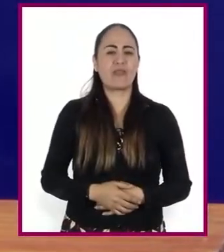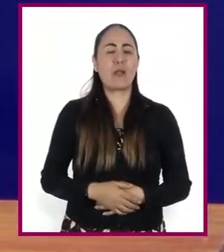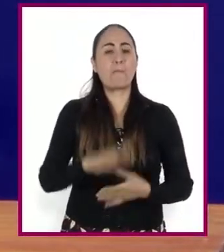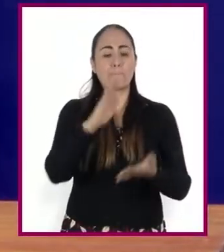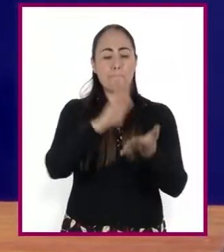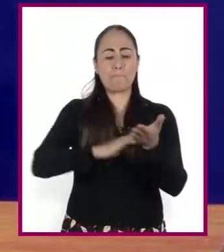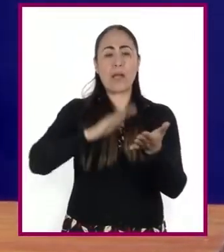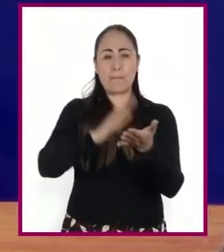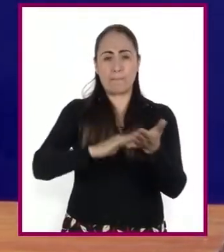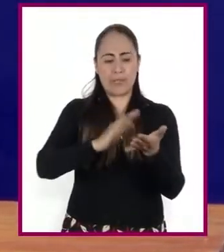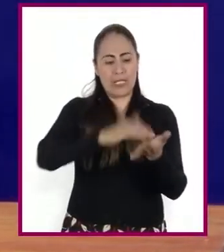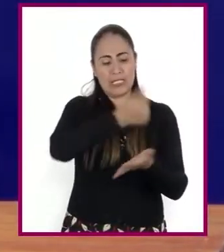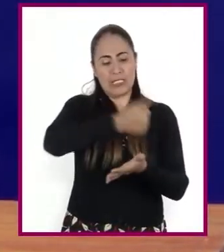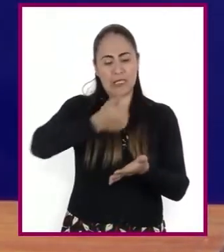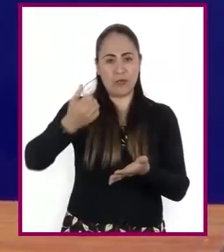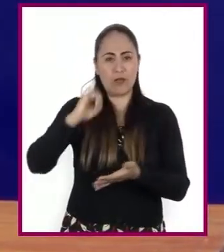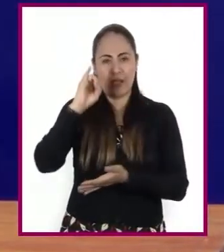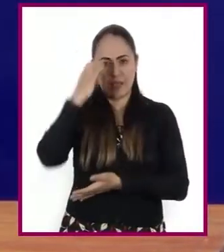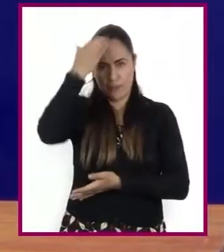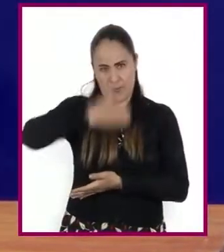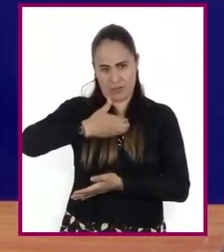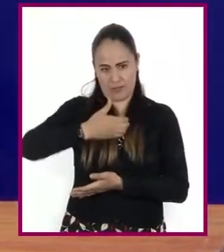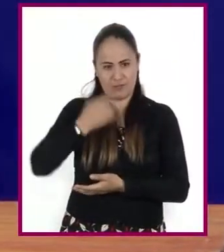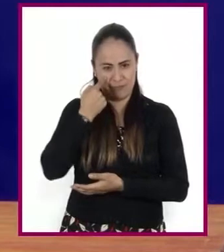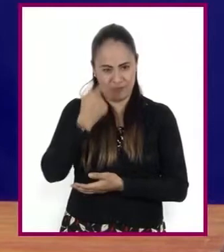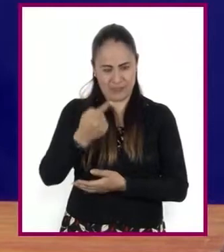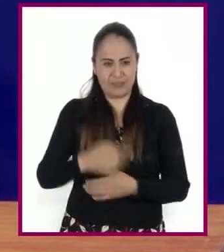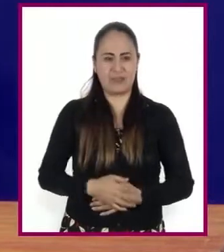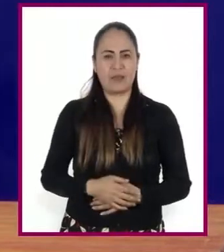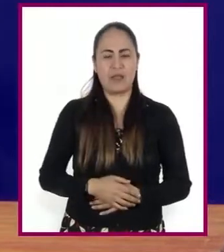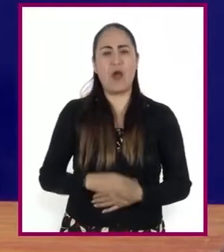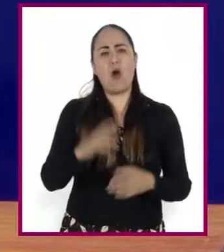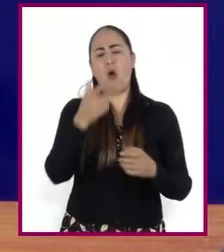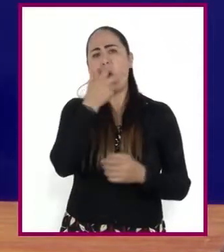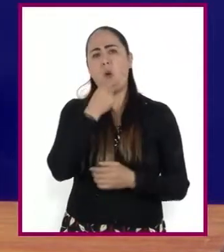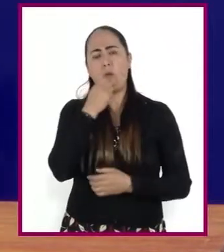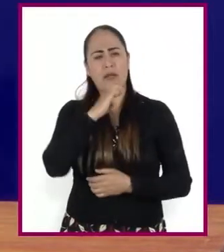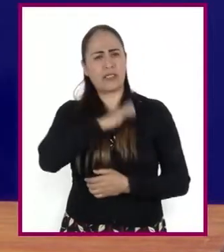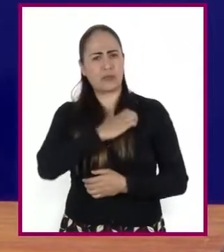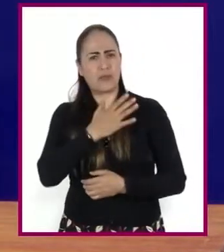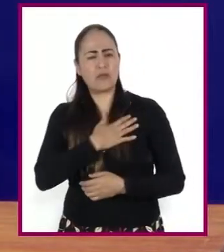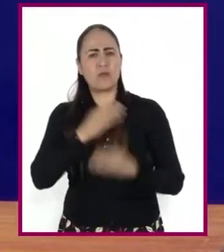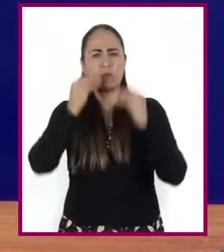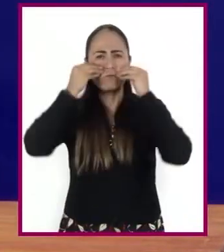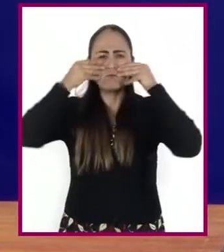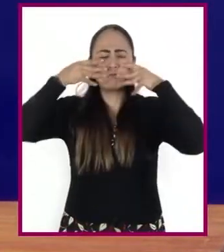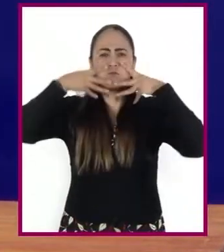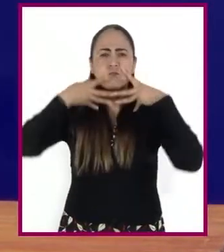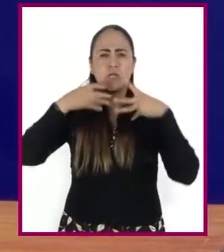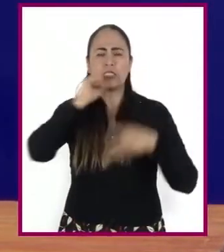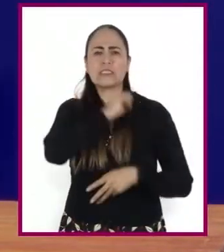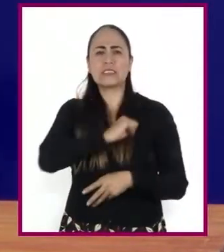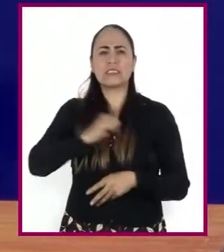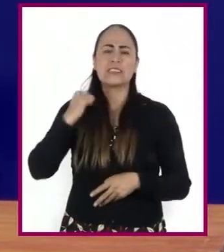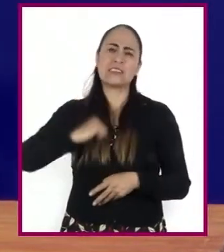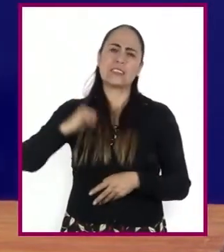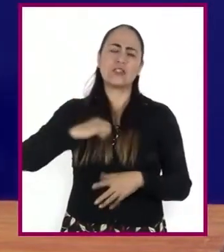hojas hay una imagen específica. Ah, un español barbado vestido a la usanza del siglo XV.